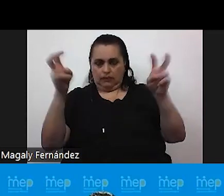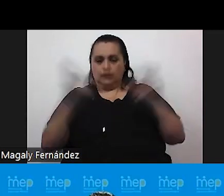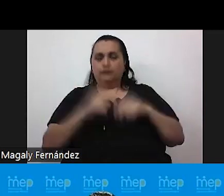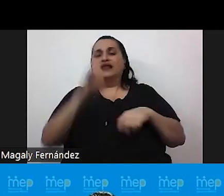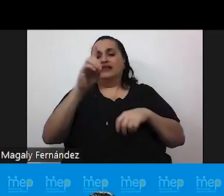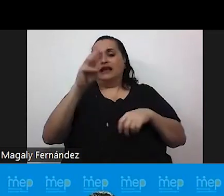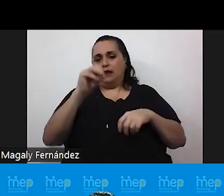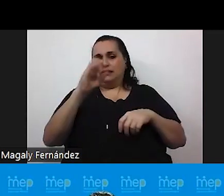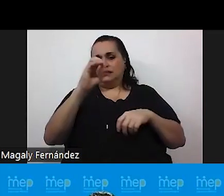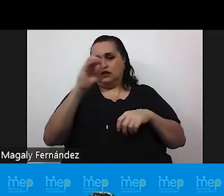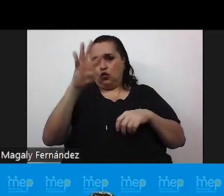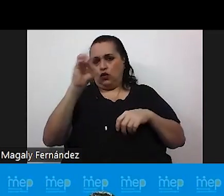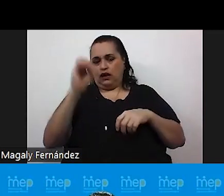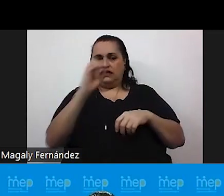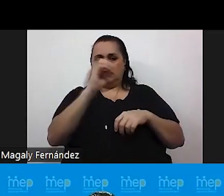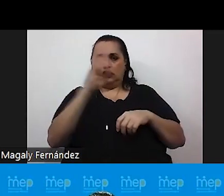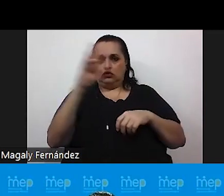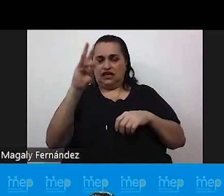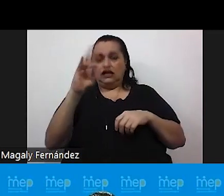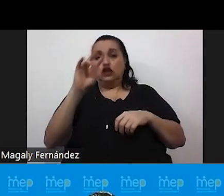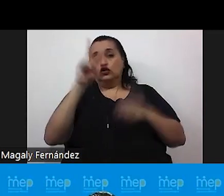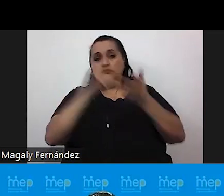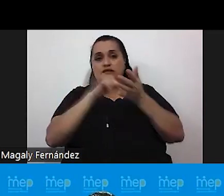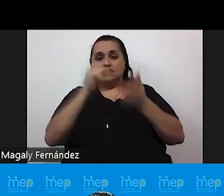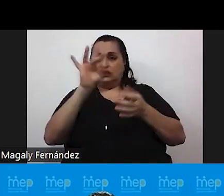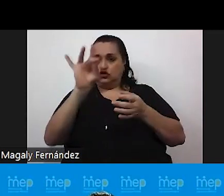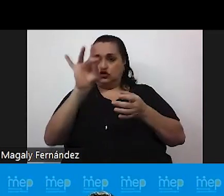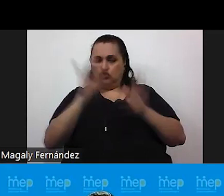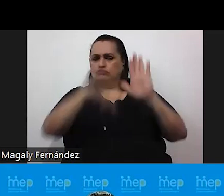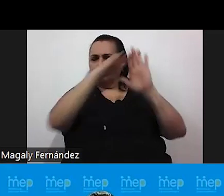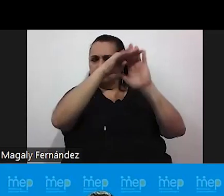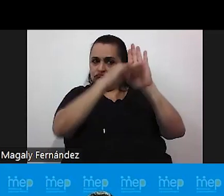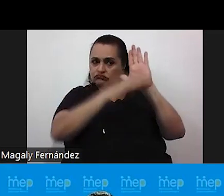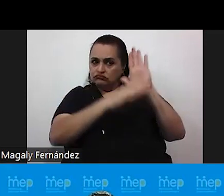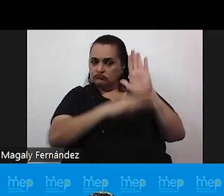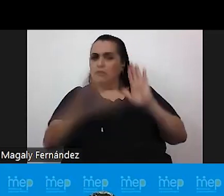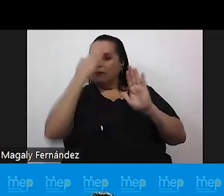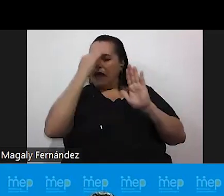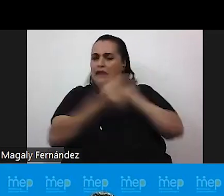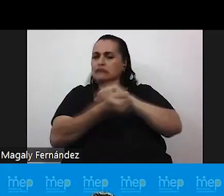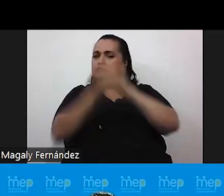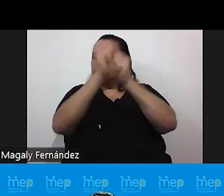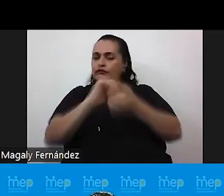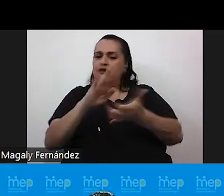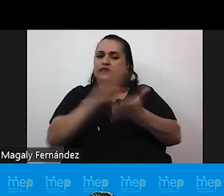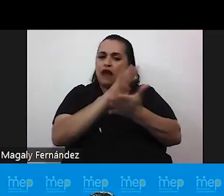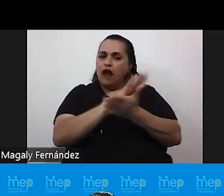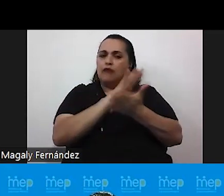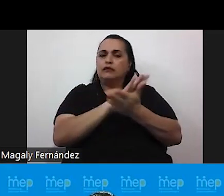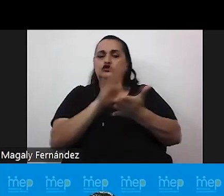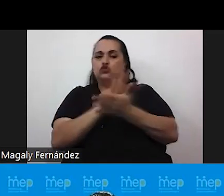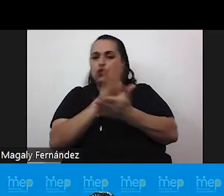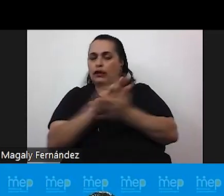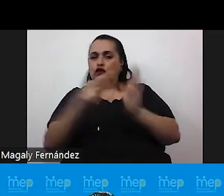040 07 2018 que establece los lineamientos para la adecuación de trámites documentos y